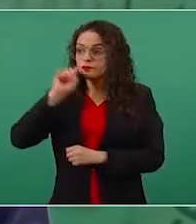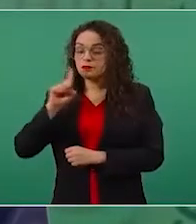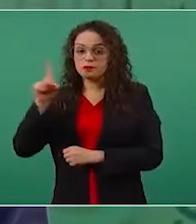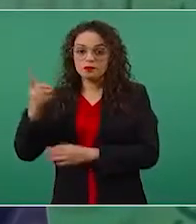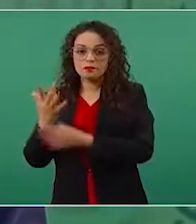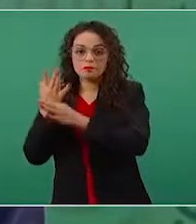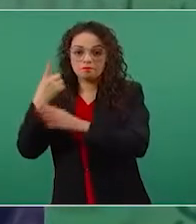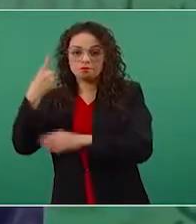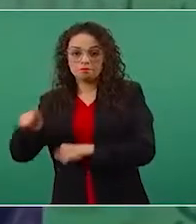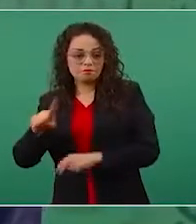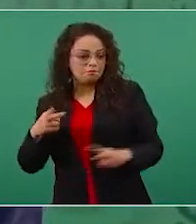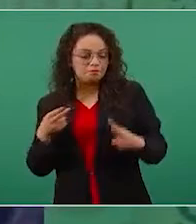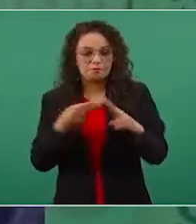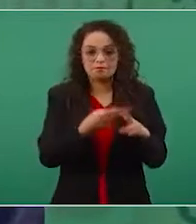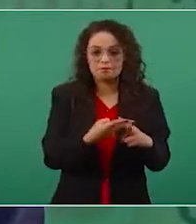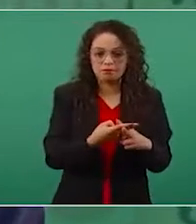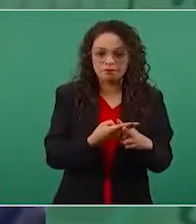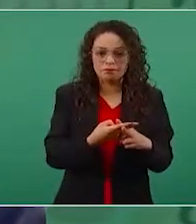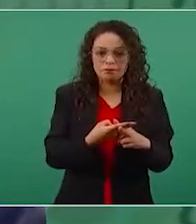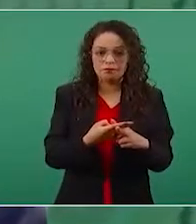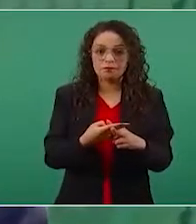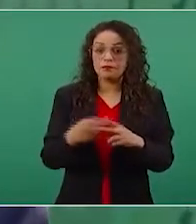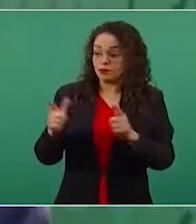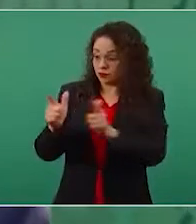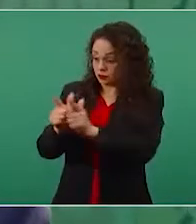del partido Morena.